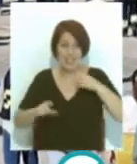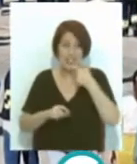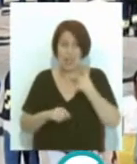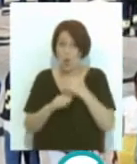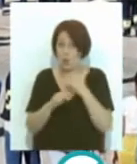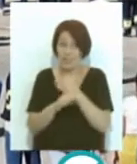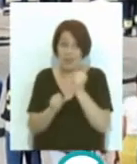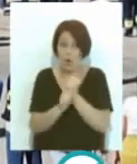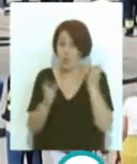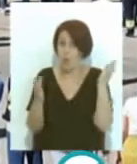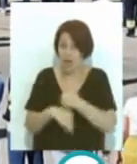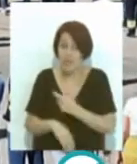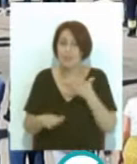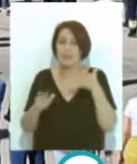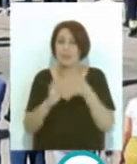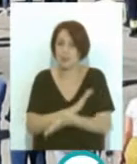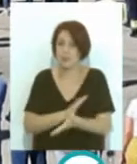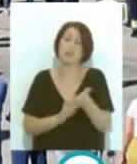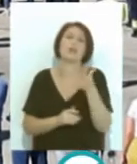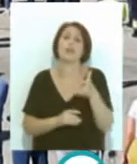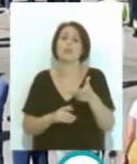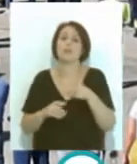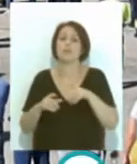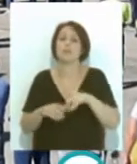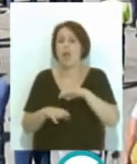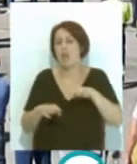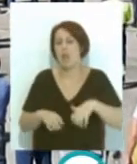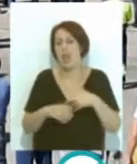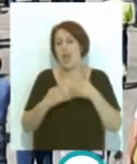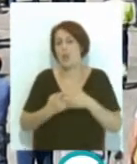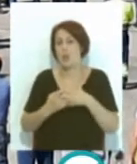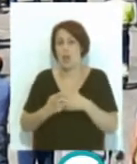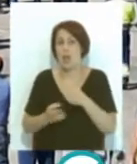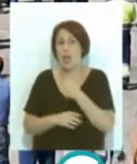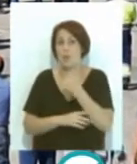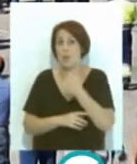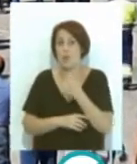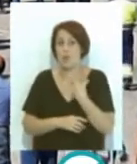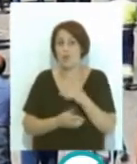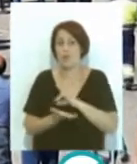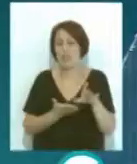carga de trabajo, lo que supondrá que el grueso de la industria auxiliar tenga que irse a la calle.